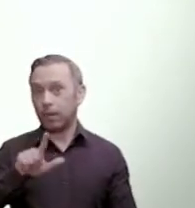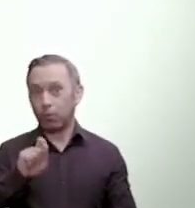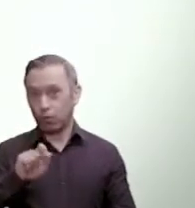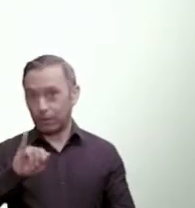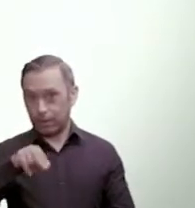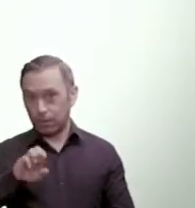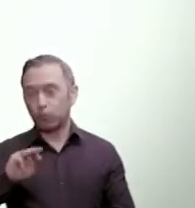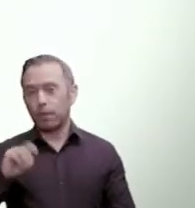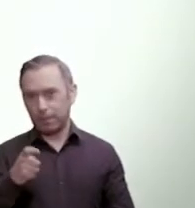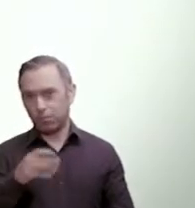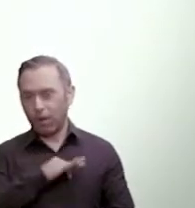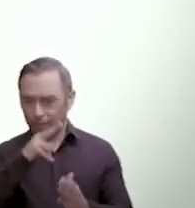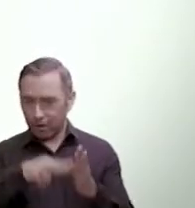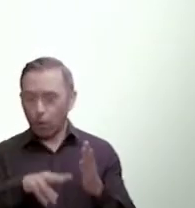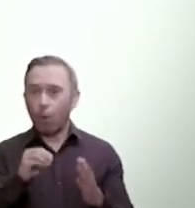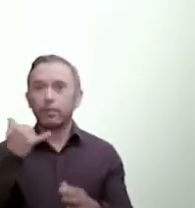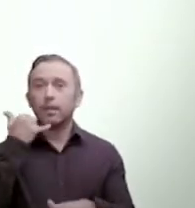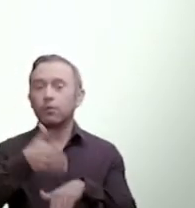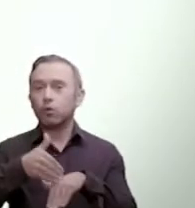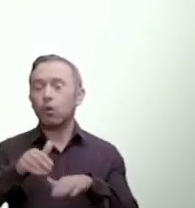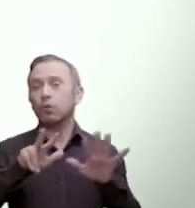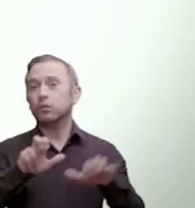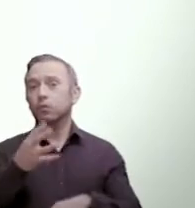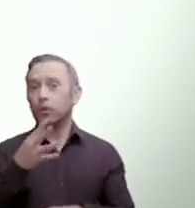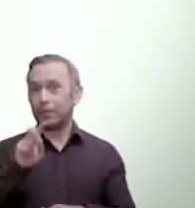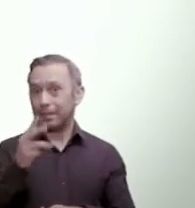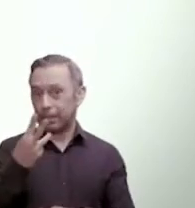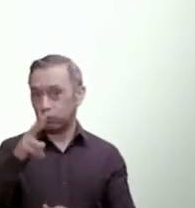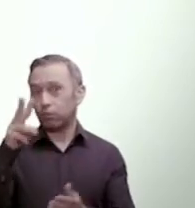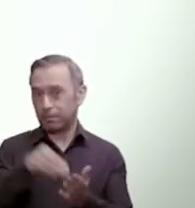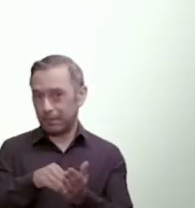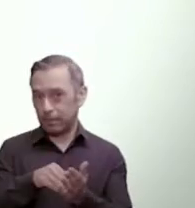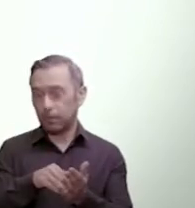.mx o en Inetel, 804-33-2000.